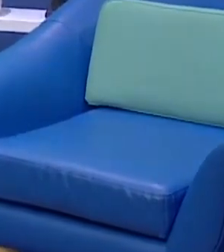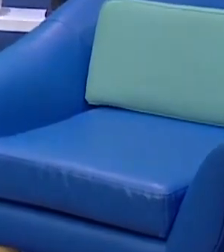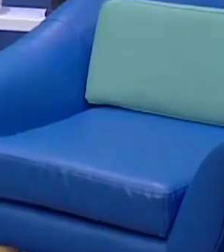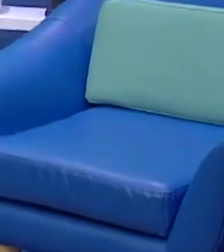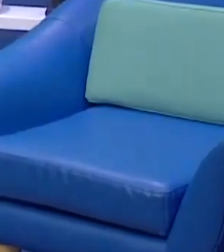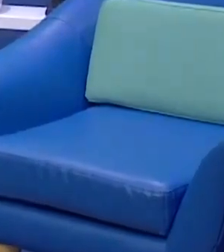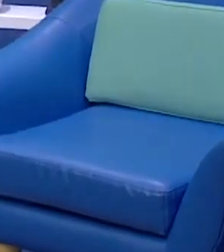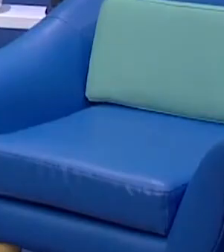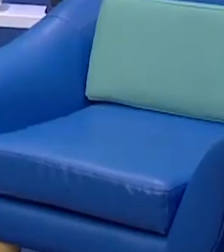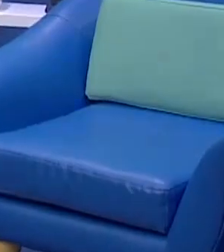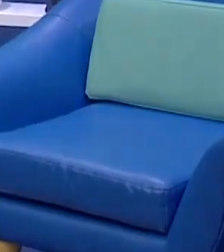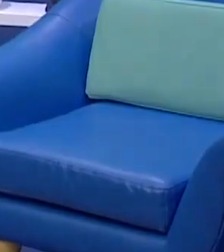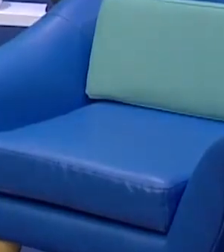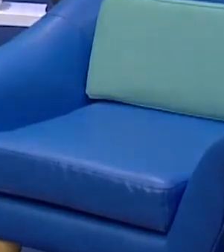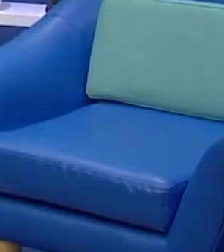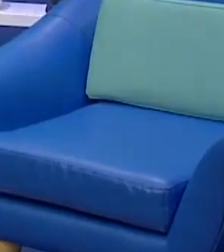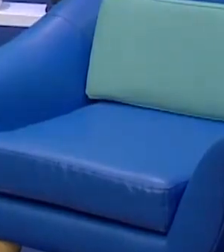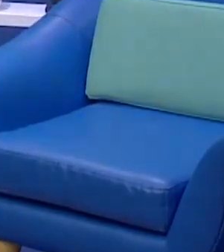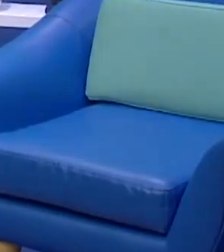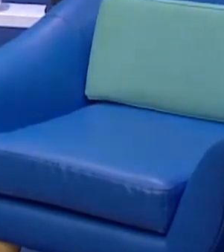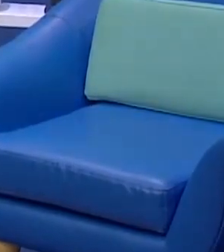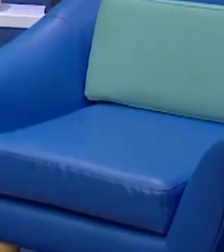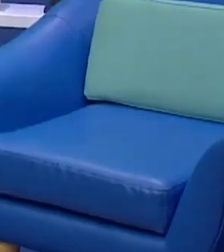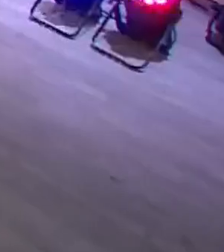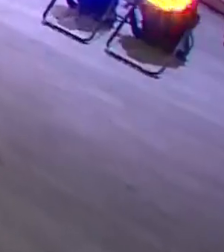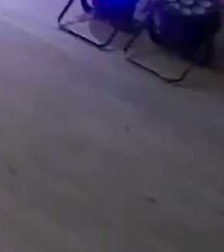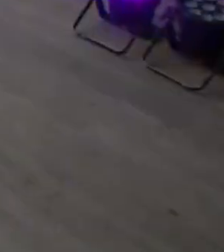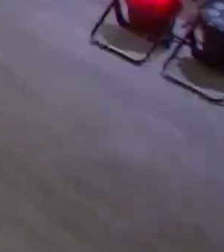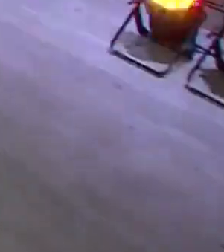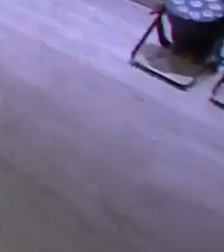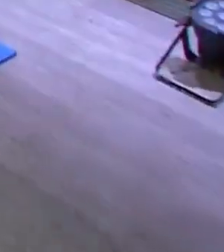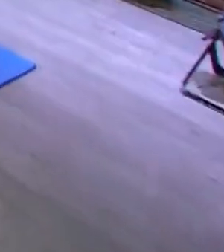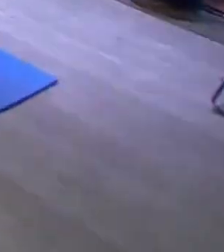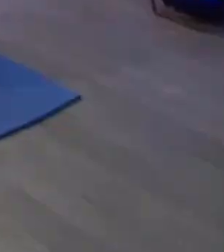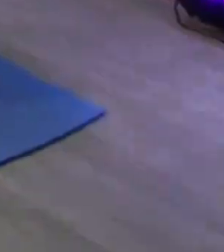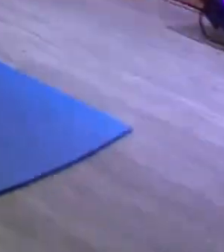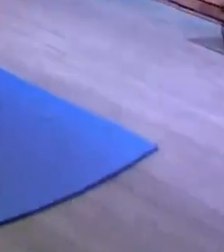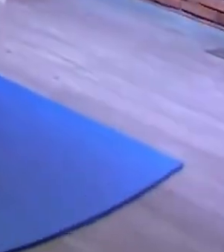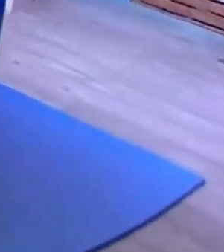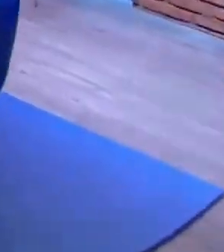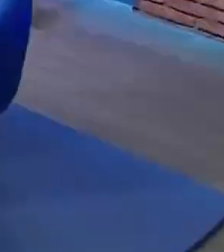en redes sociales. ¿Arrancamos ya? Empezamos. Esto es Conecta Perú.